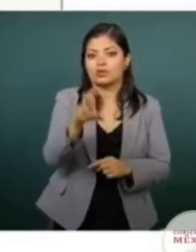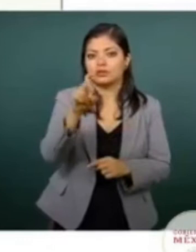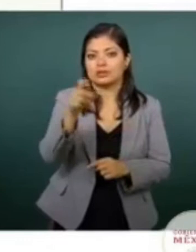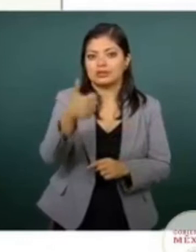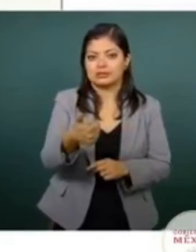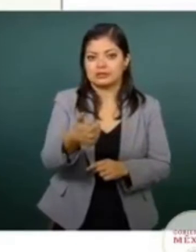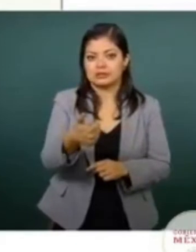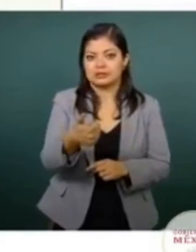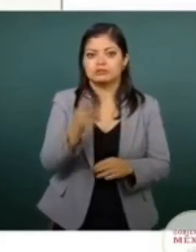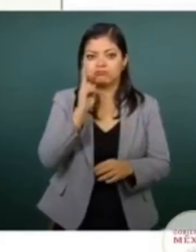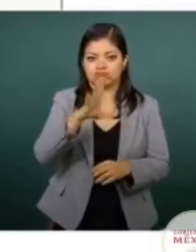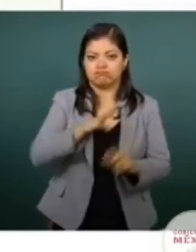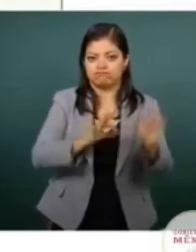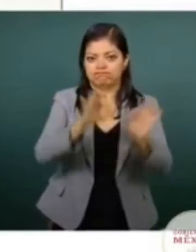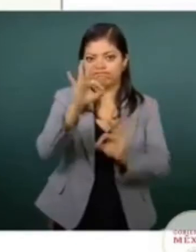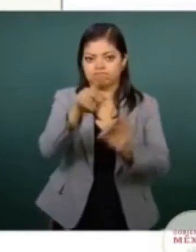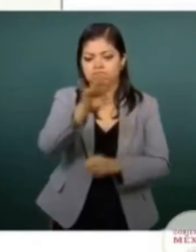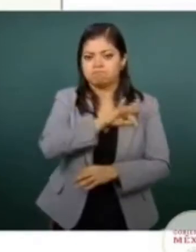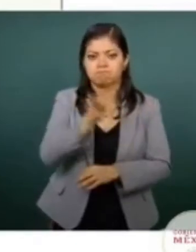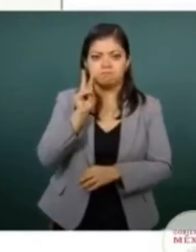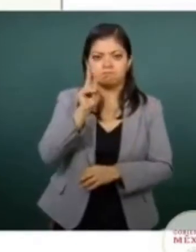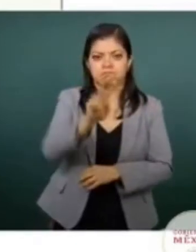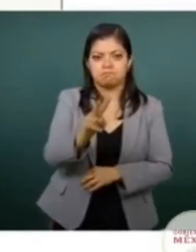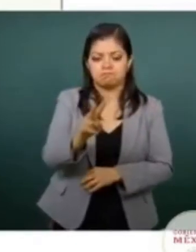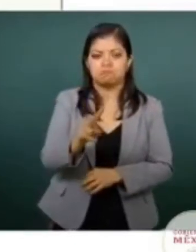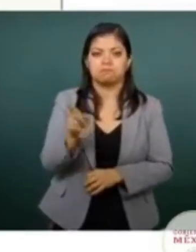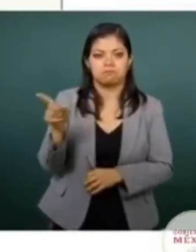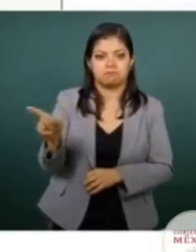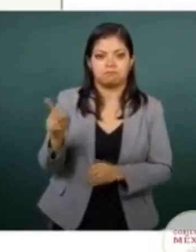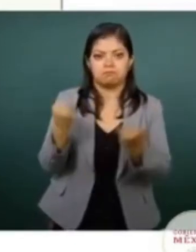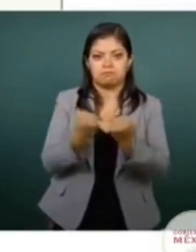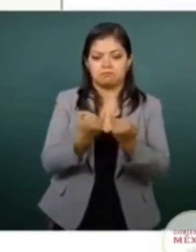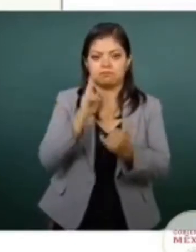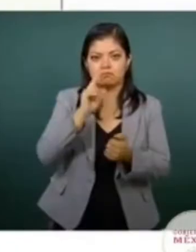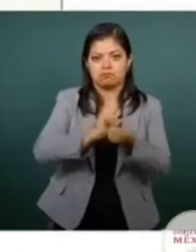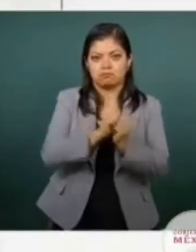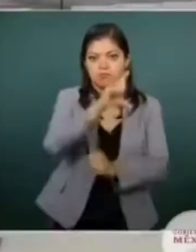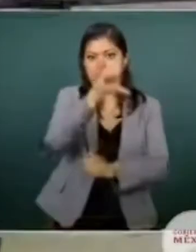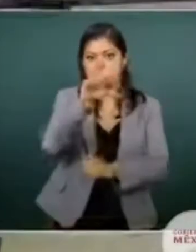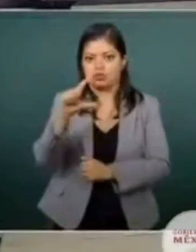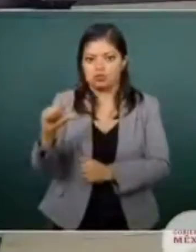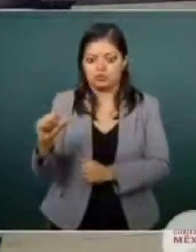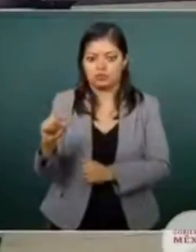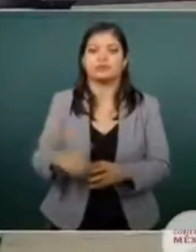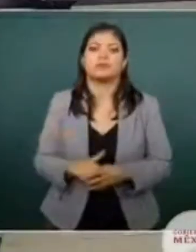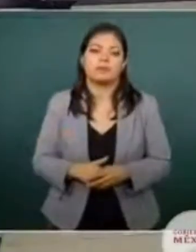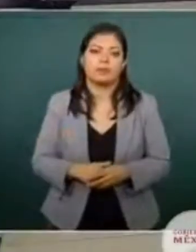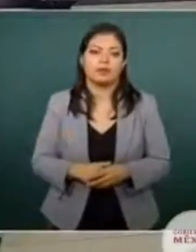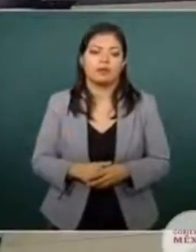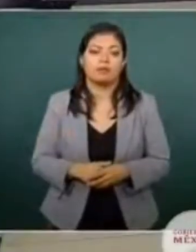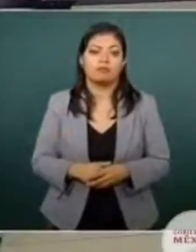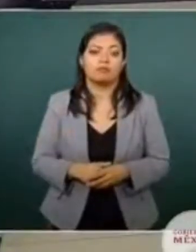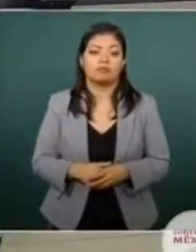Y aquí está la gráfica que pueden ustedes observar cómo la tendencia va hacia la baja. Secuestros. Los